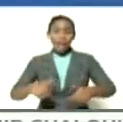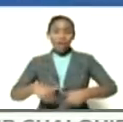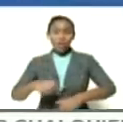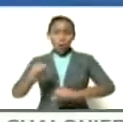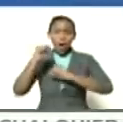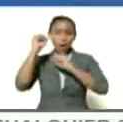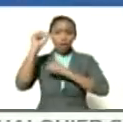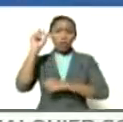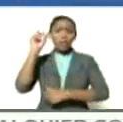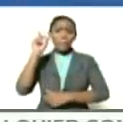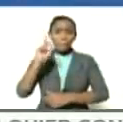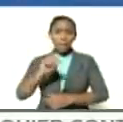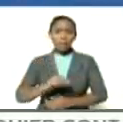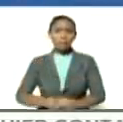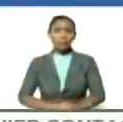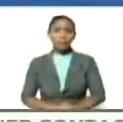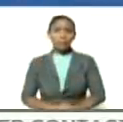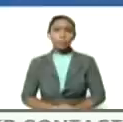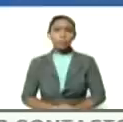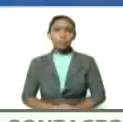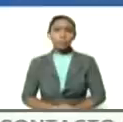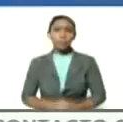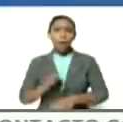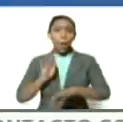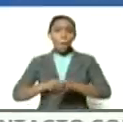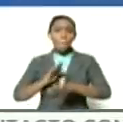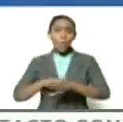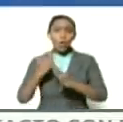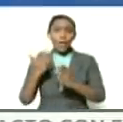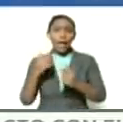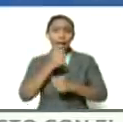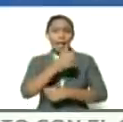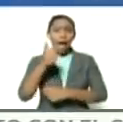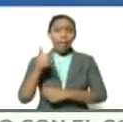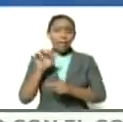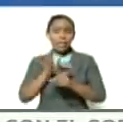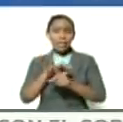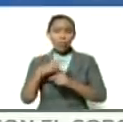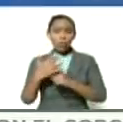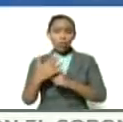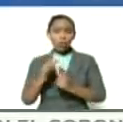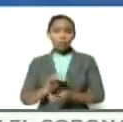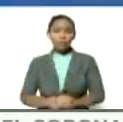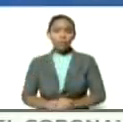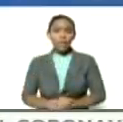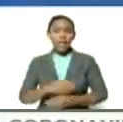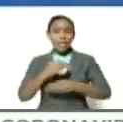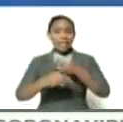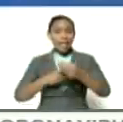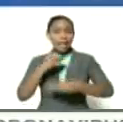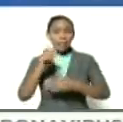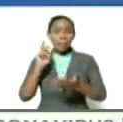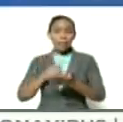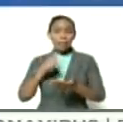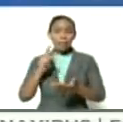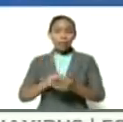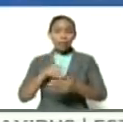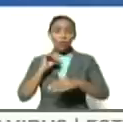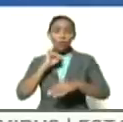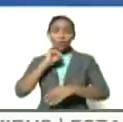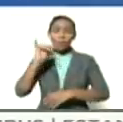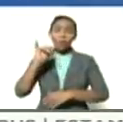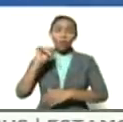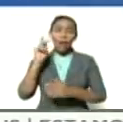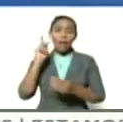también porque en cada circunstancia en que se presentaban los anuncios y la